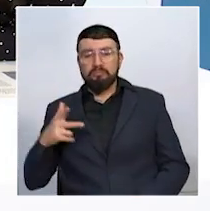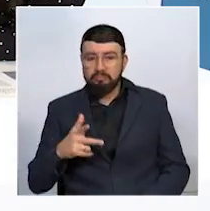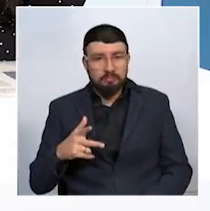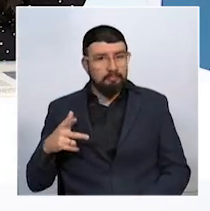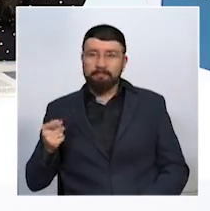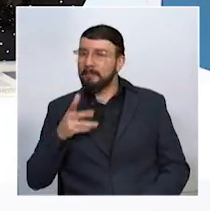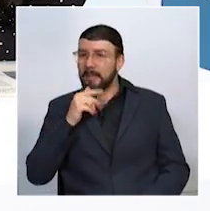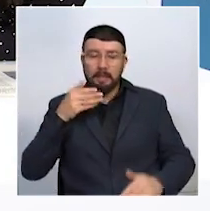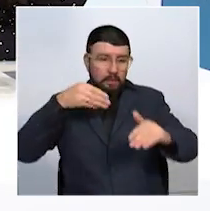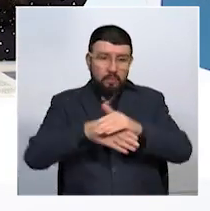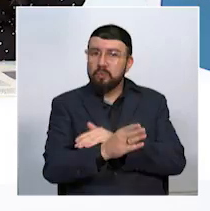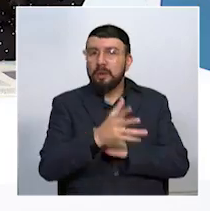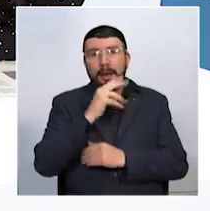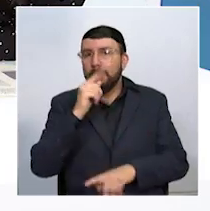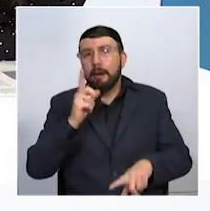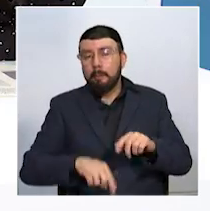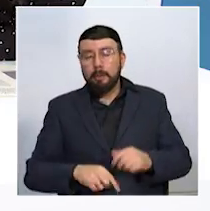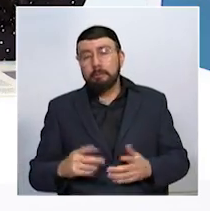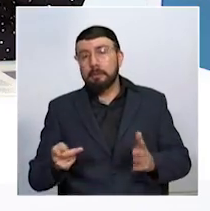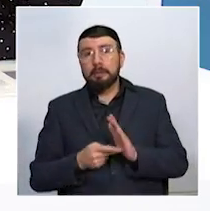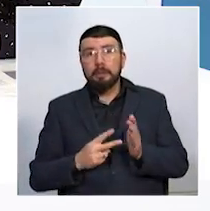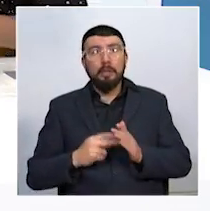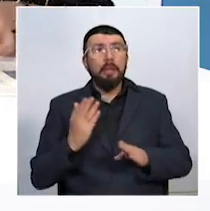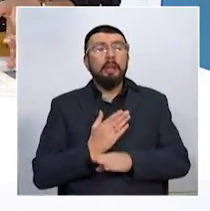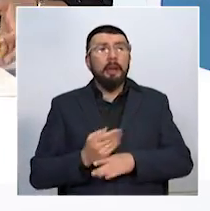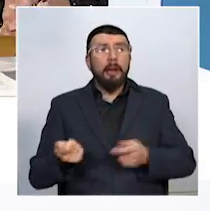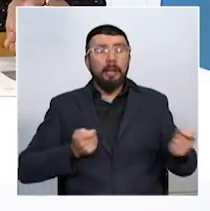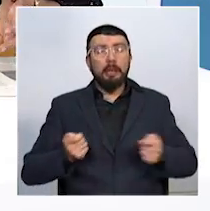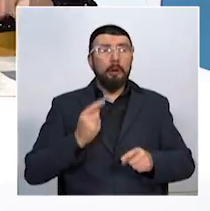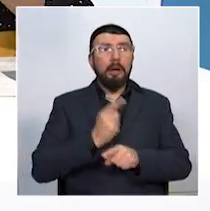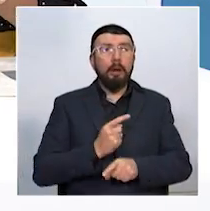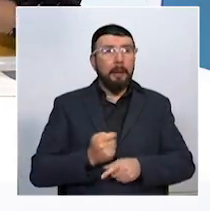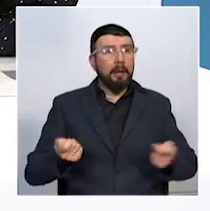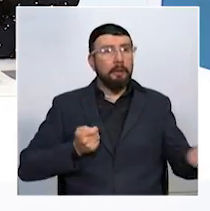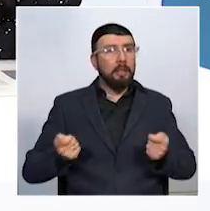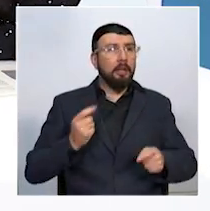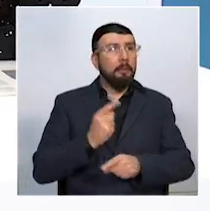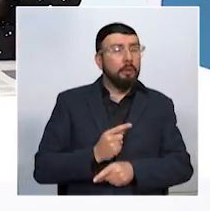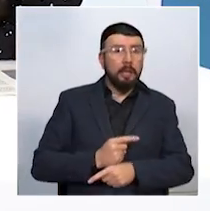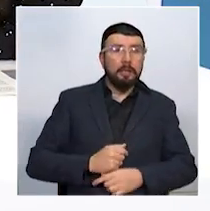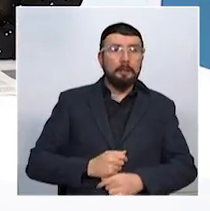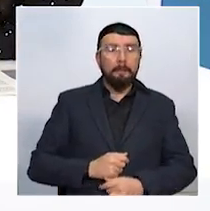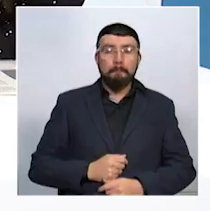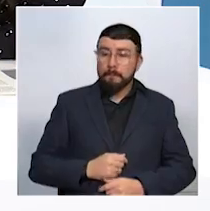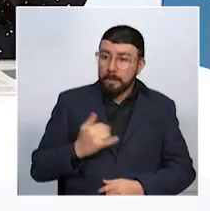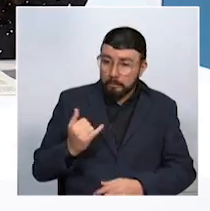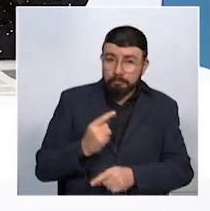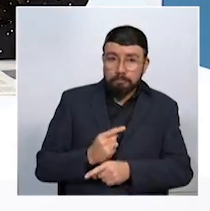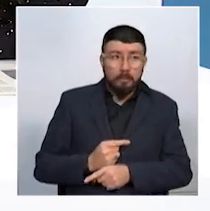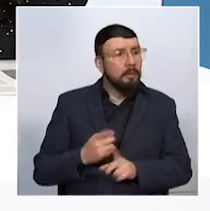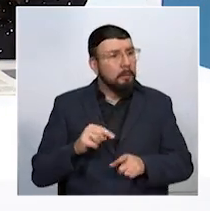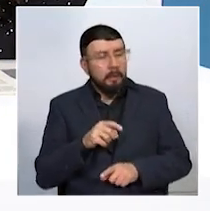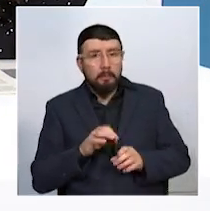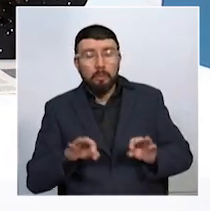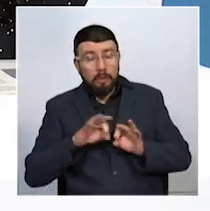institución educativa. Entonces, también hay muchos problemas en torno a esta problemática y a este tema, y en Telecafé Noticias lo hacemos visible. Y hay que tener en